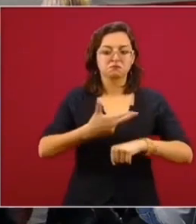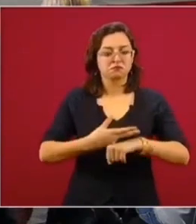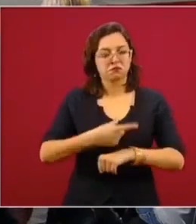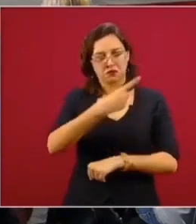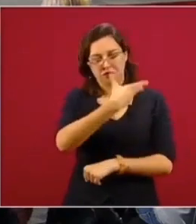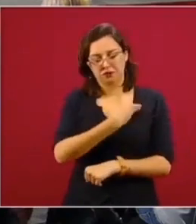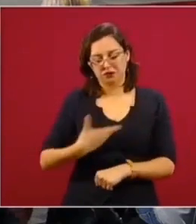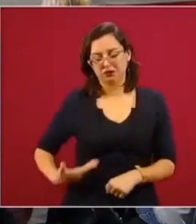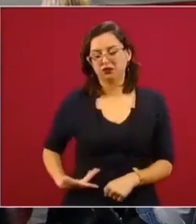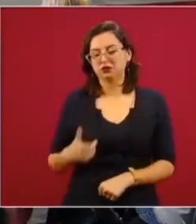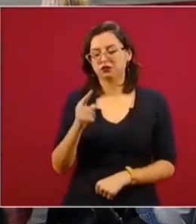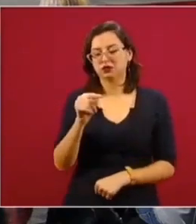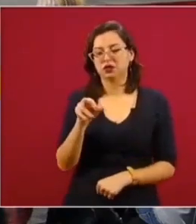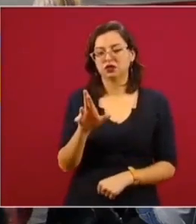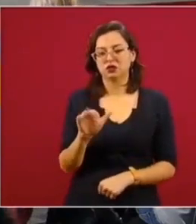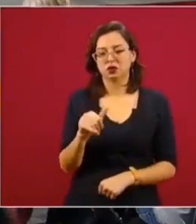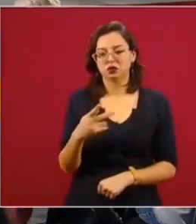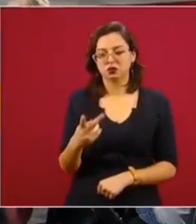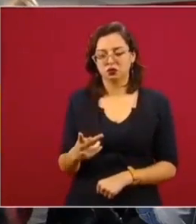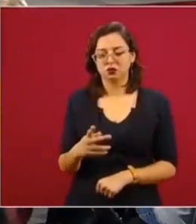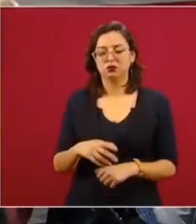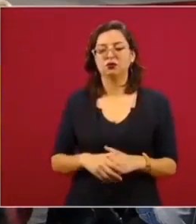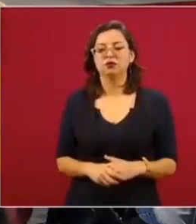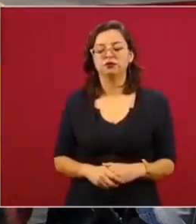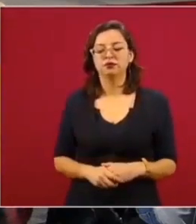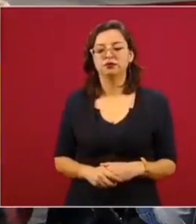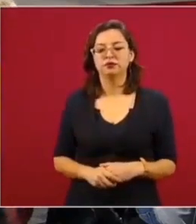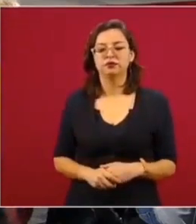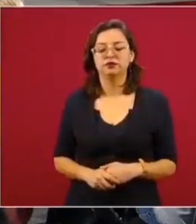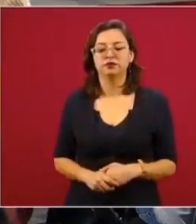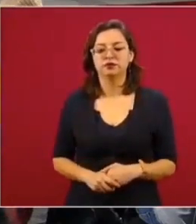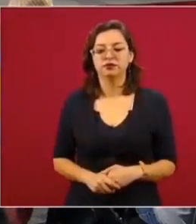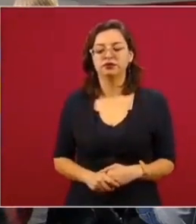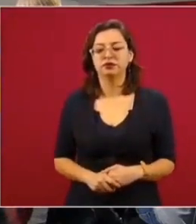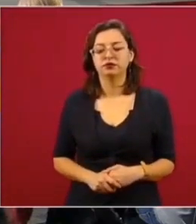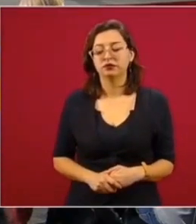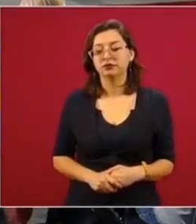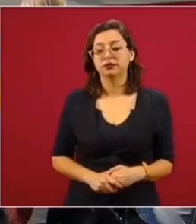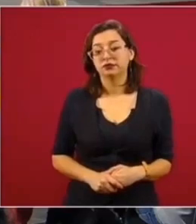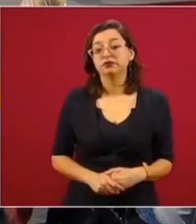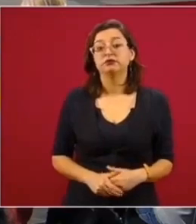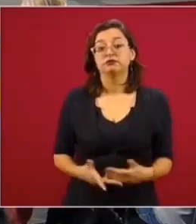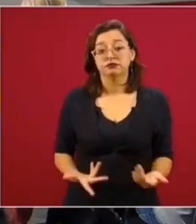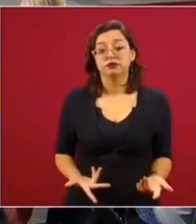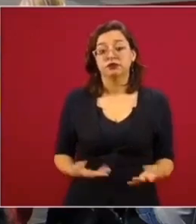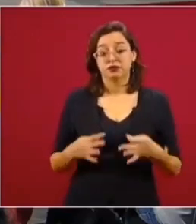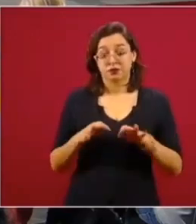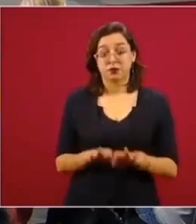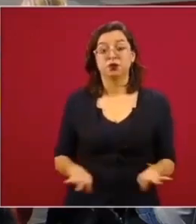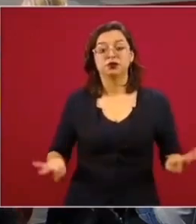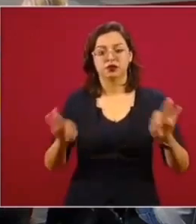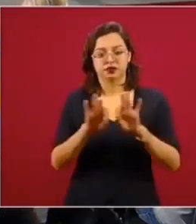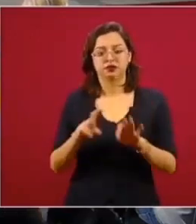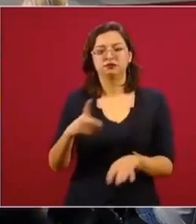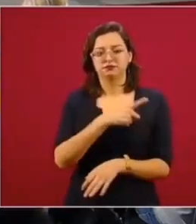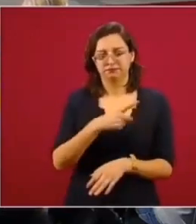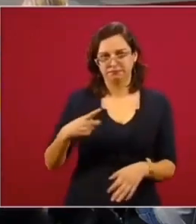presidente Donald Trump. Entonces, esto es importante, como también,